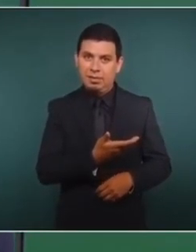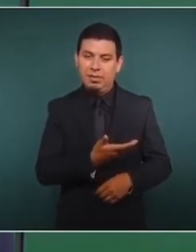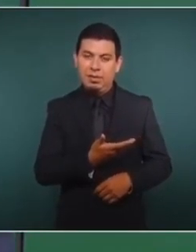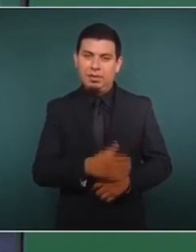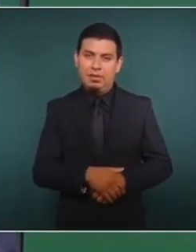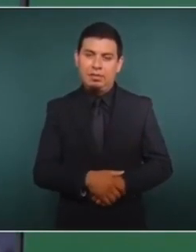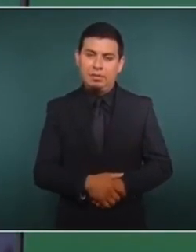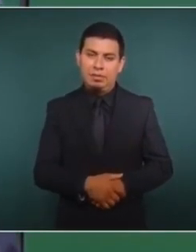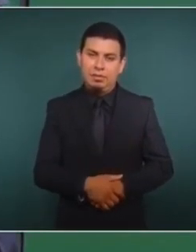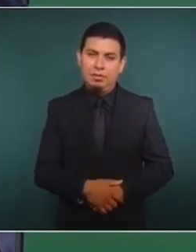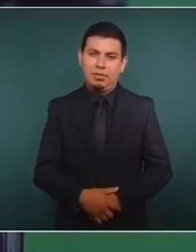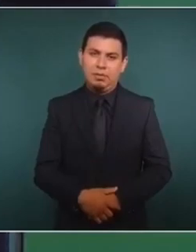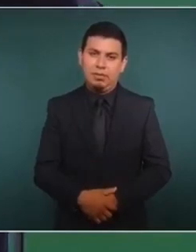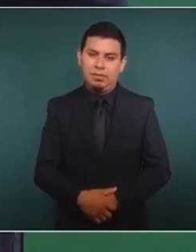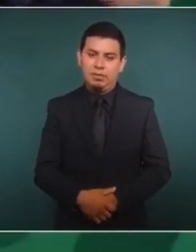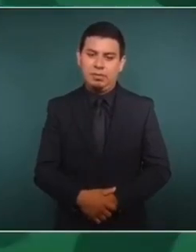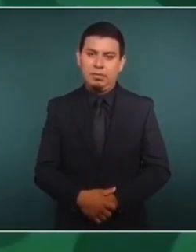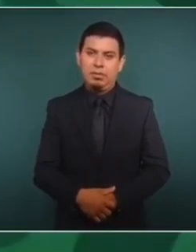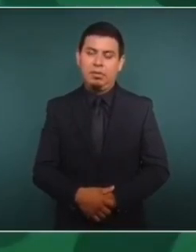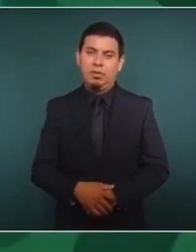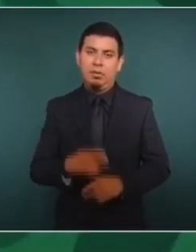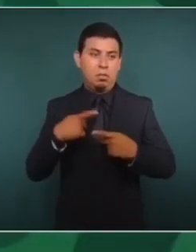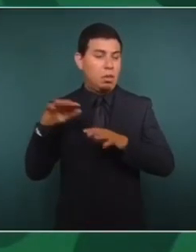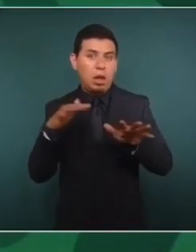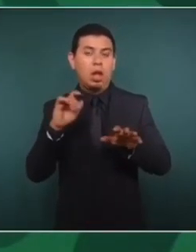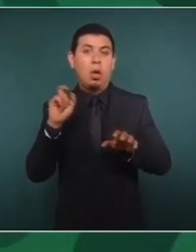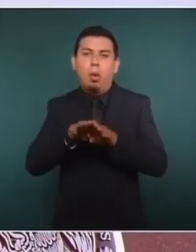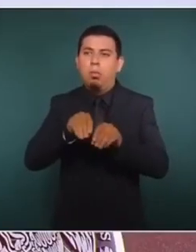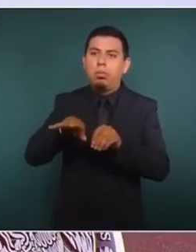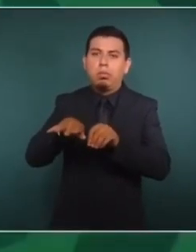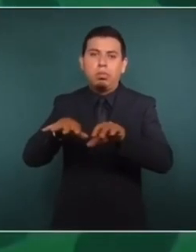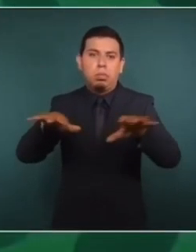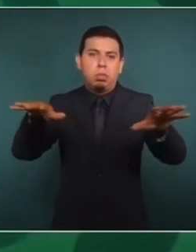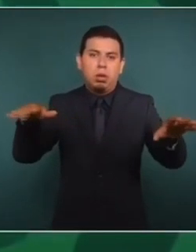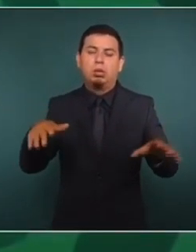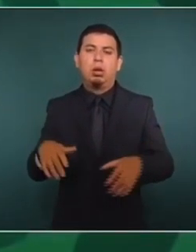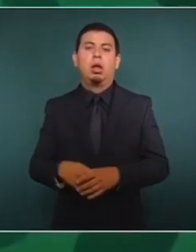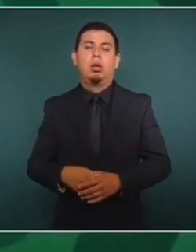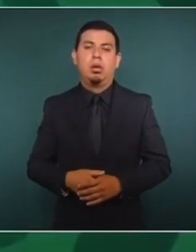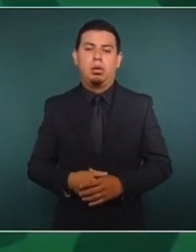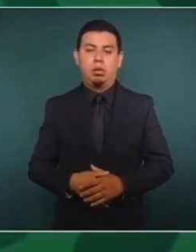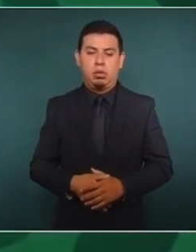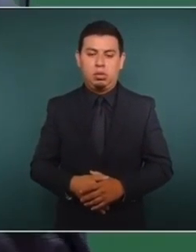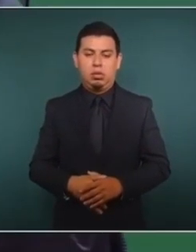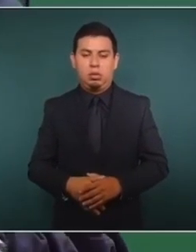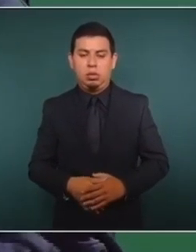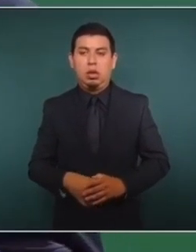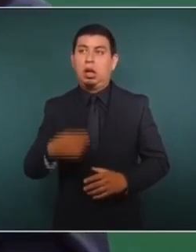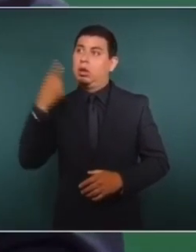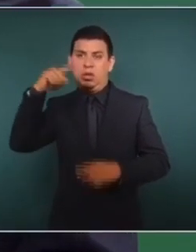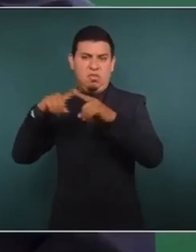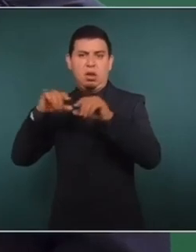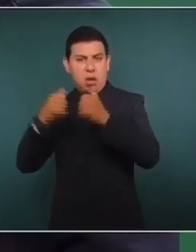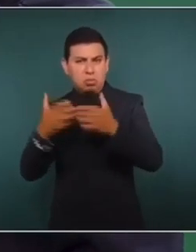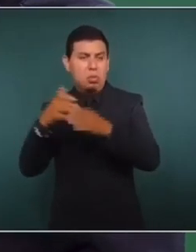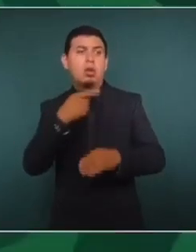tienen que hacer, porque era un escándalo mundial, la denuncia, organizaciones piden al Instituto de la Transparencia